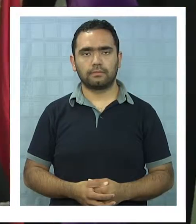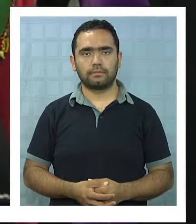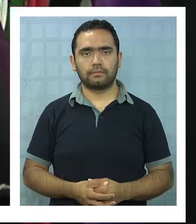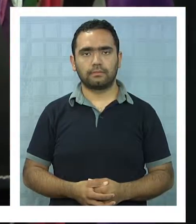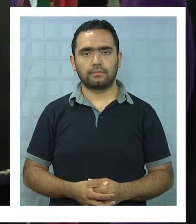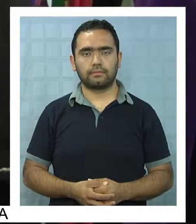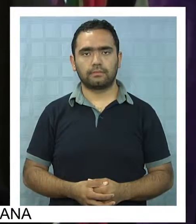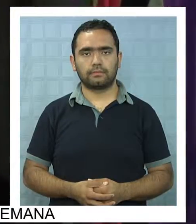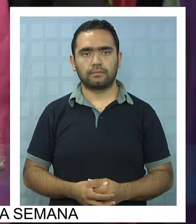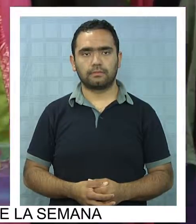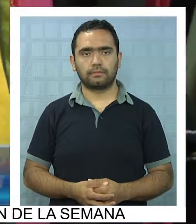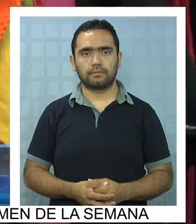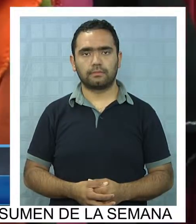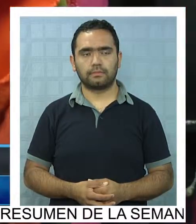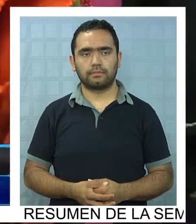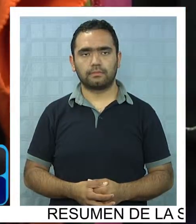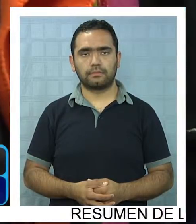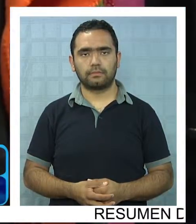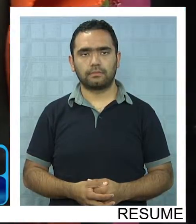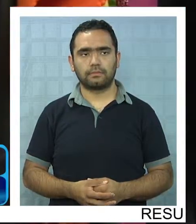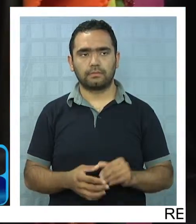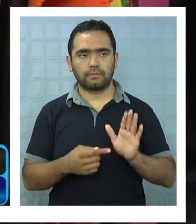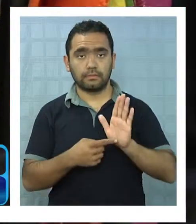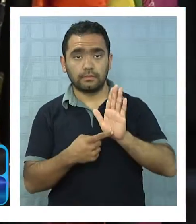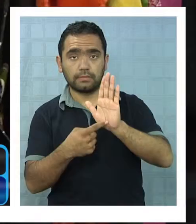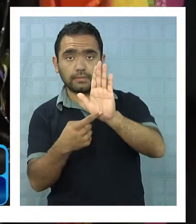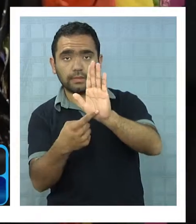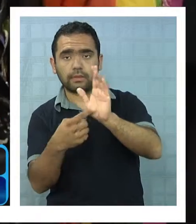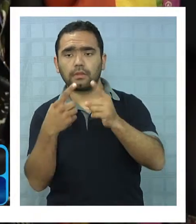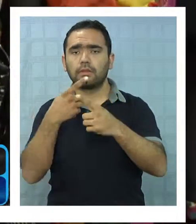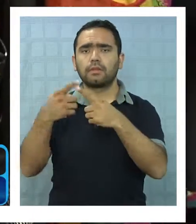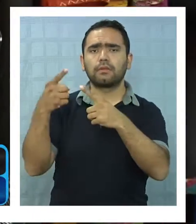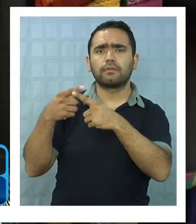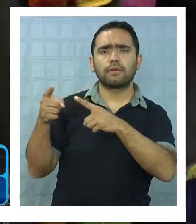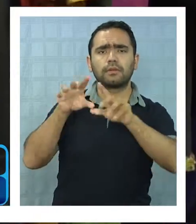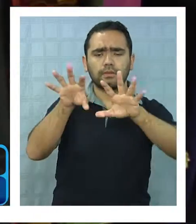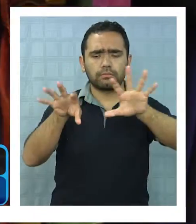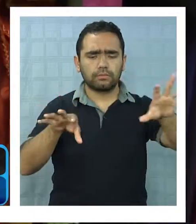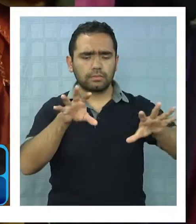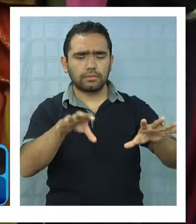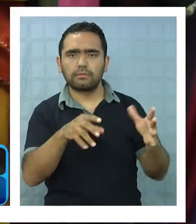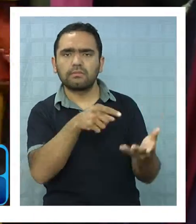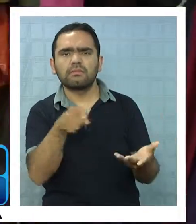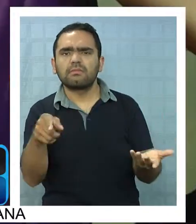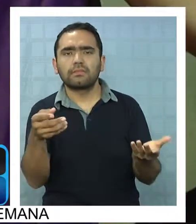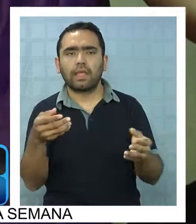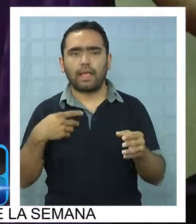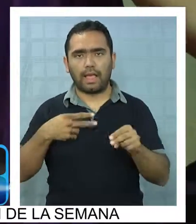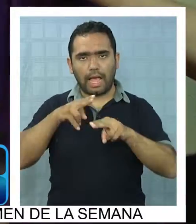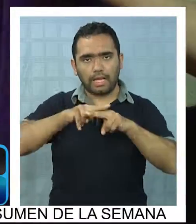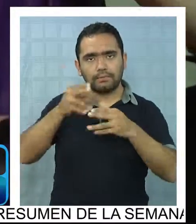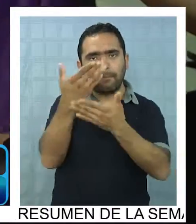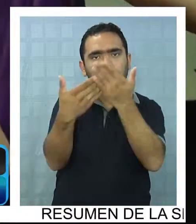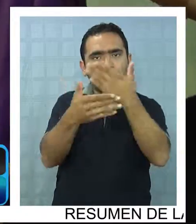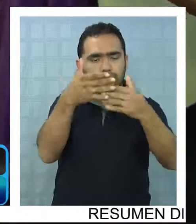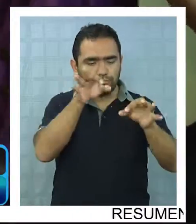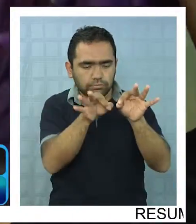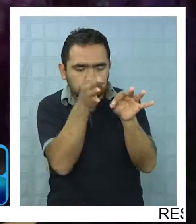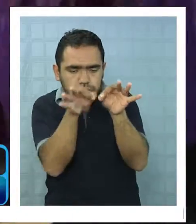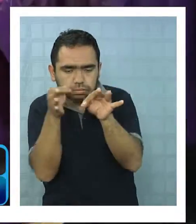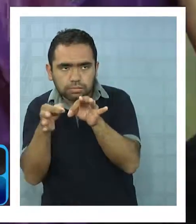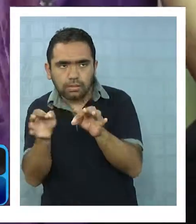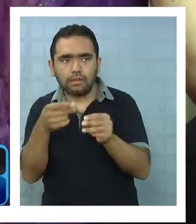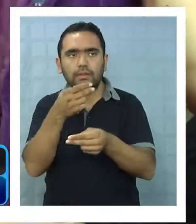Una exposición con diferentes productos hechos a mano son los que se ponen a disposición del público en el tercer piso del edificio